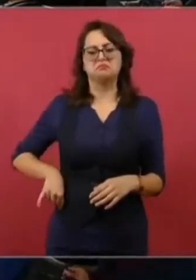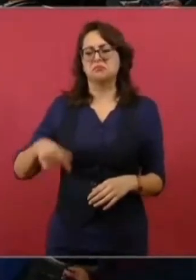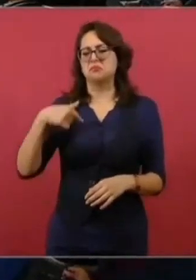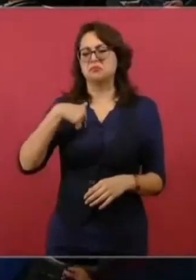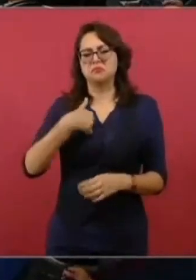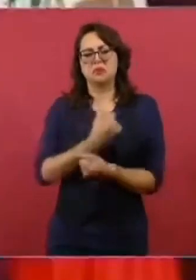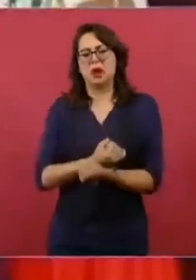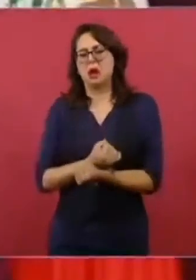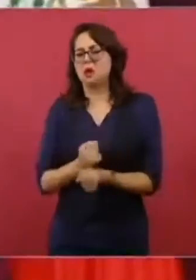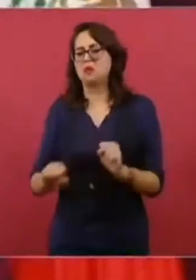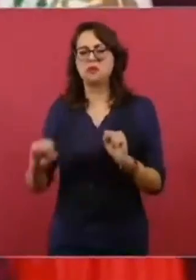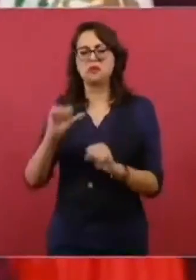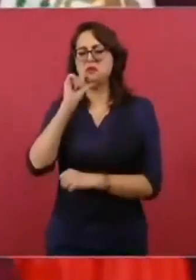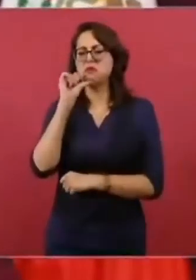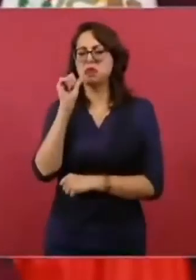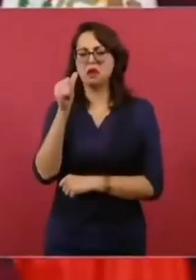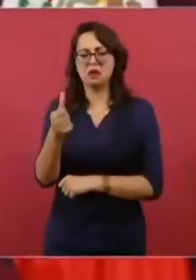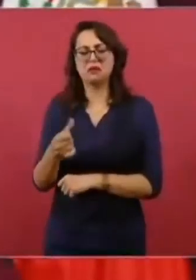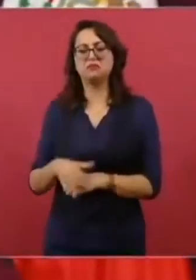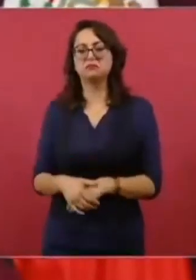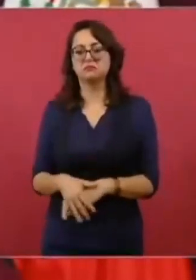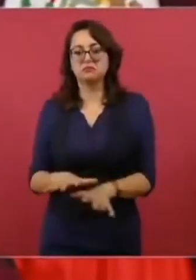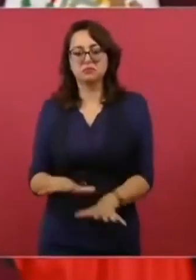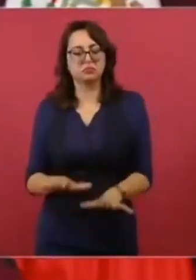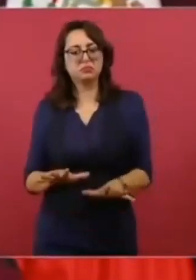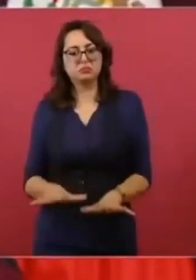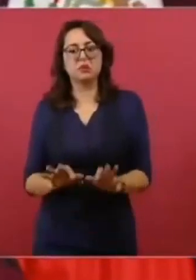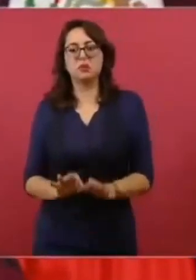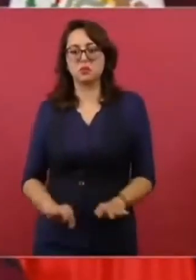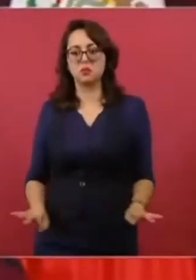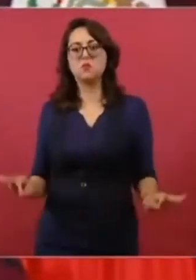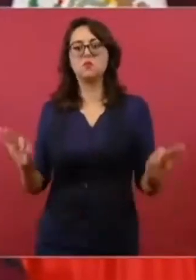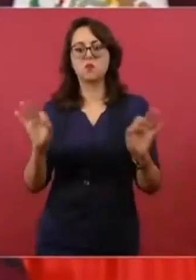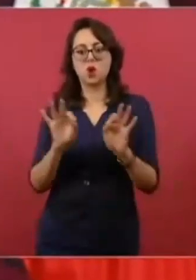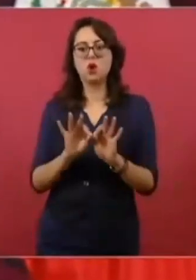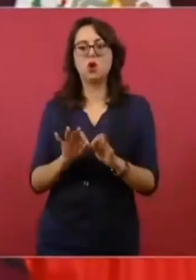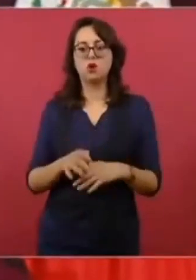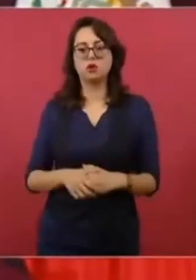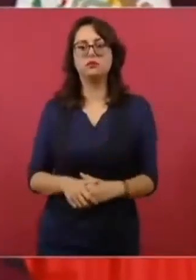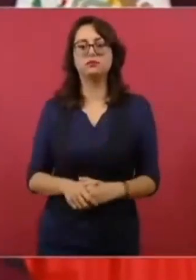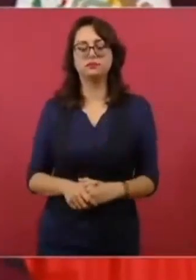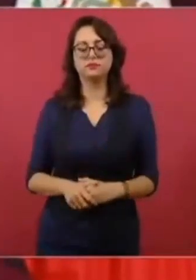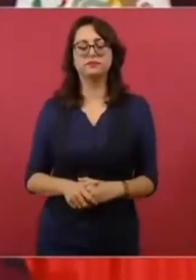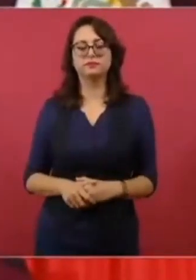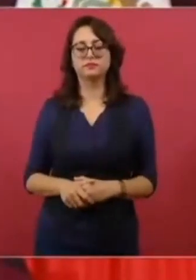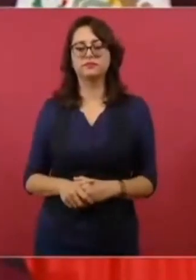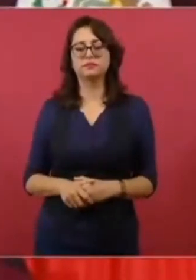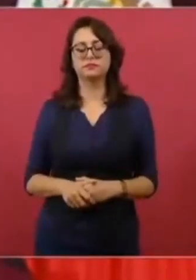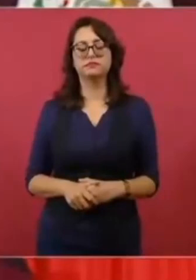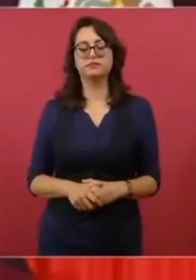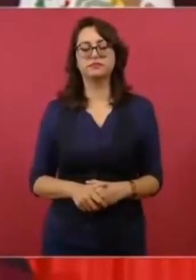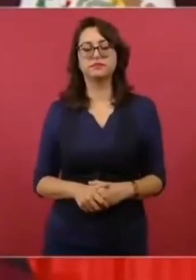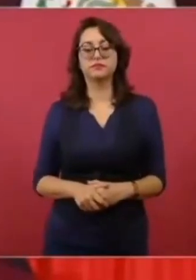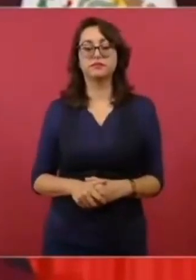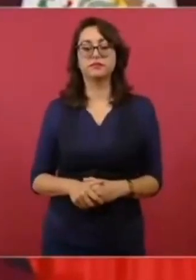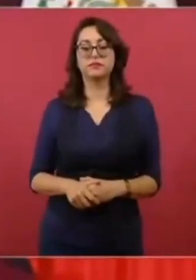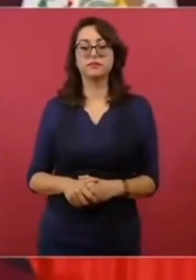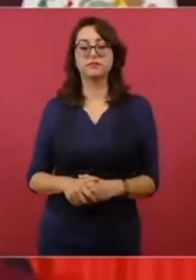Yo diría estelares en la vida pública.